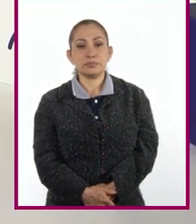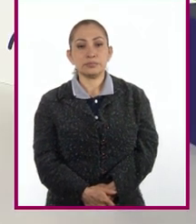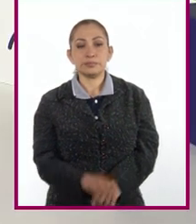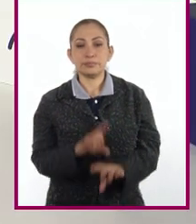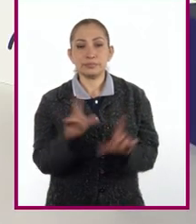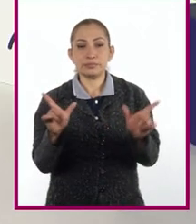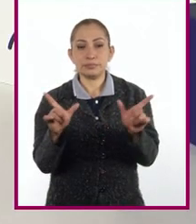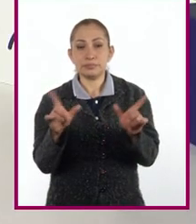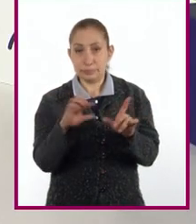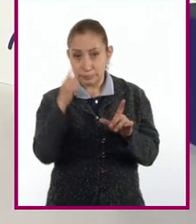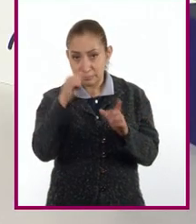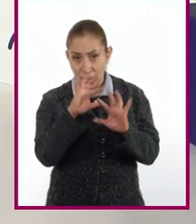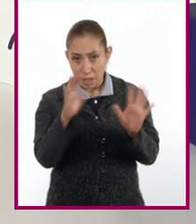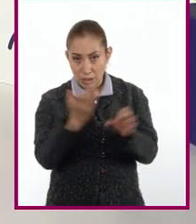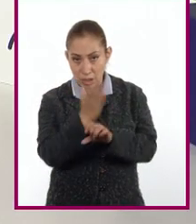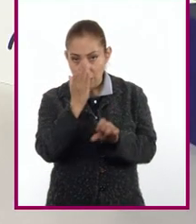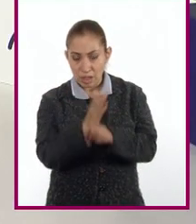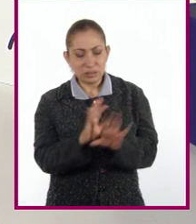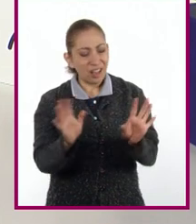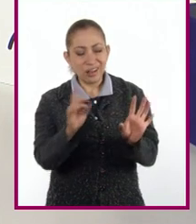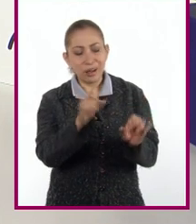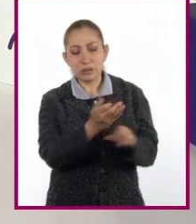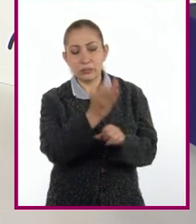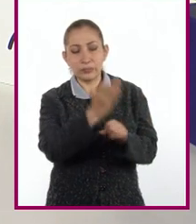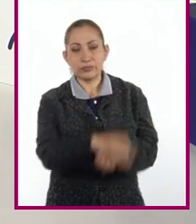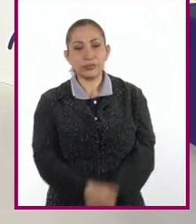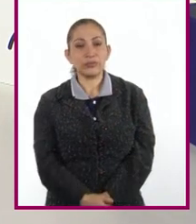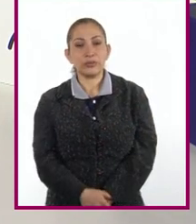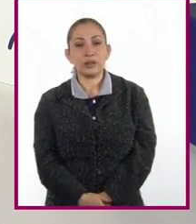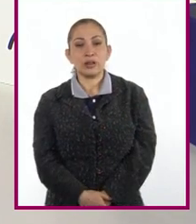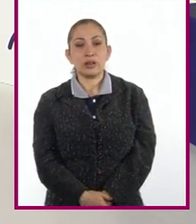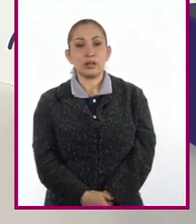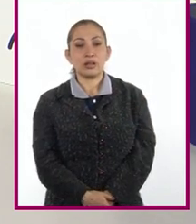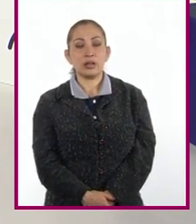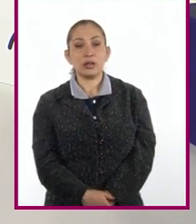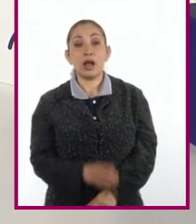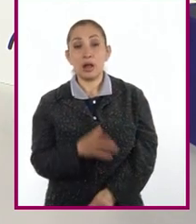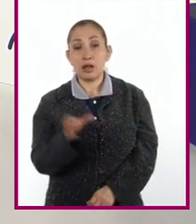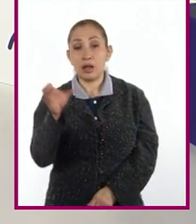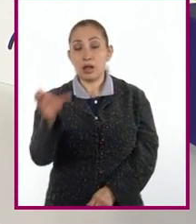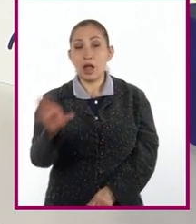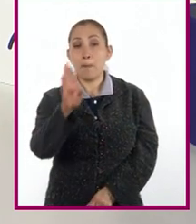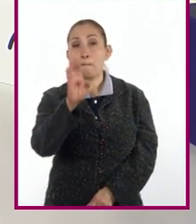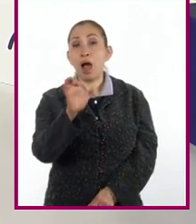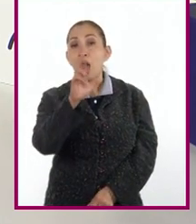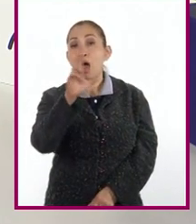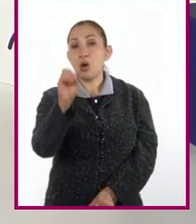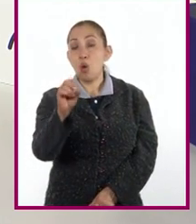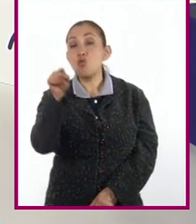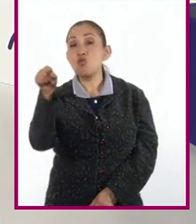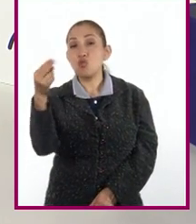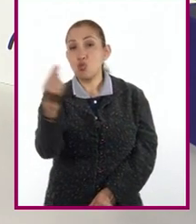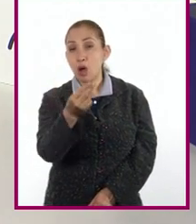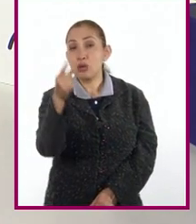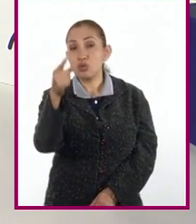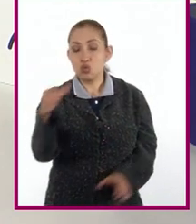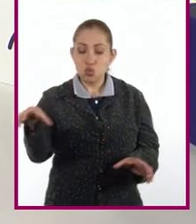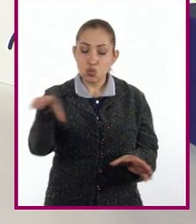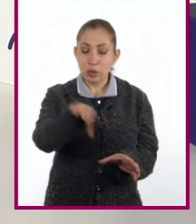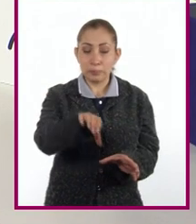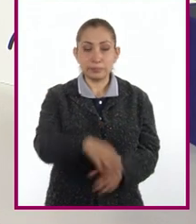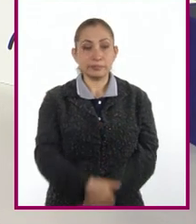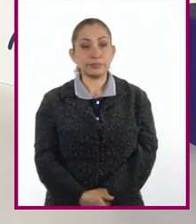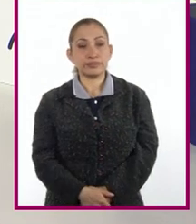Listo. ¿Consideras que con estas o más? Sí, con eso está bien. Ahora te voy a pasar el barro y necesito que lo coloques.